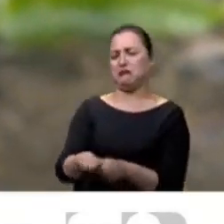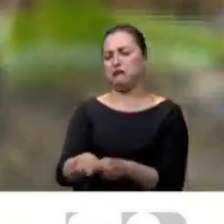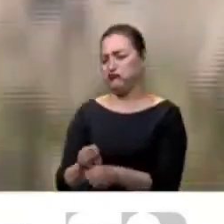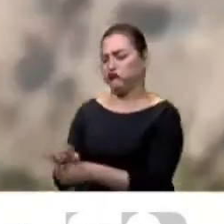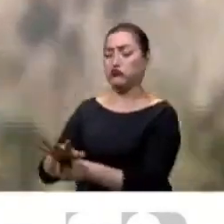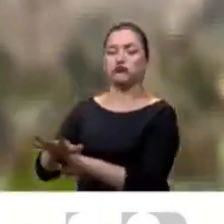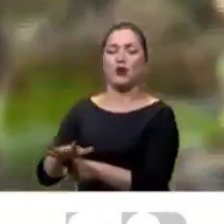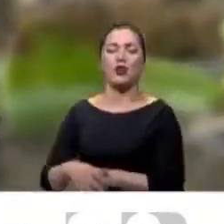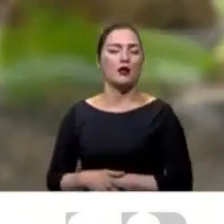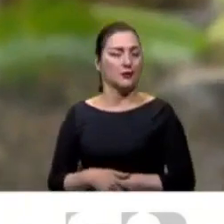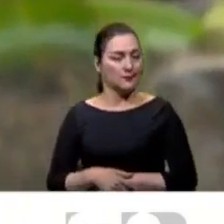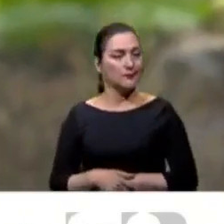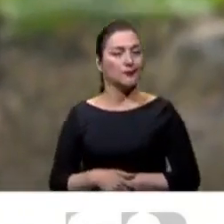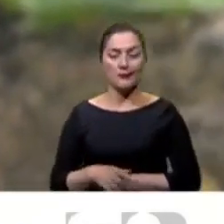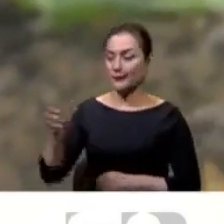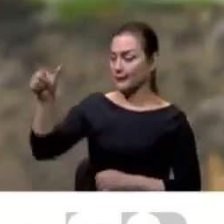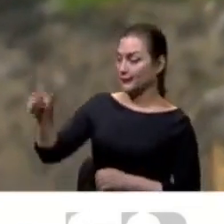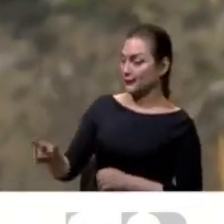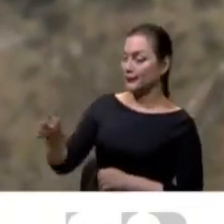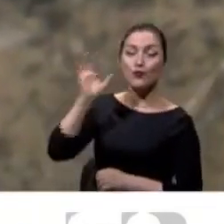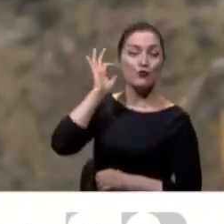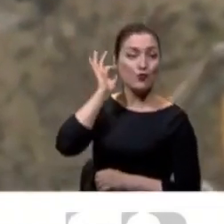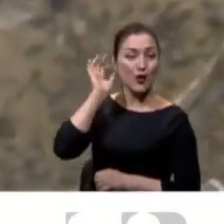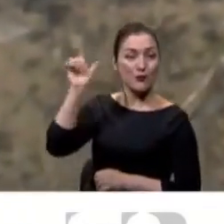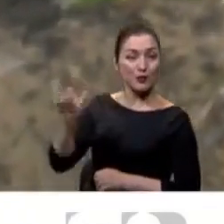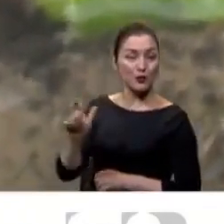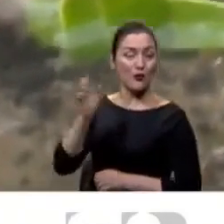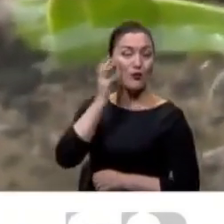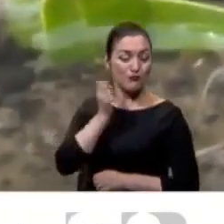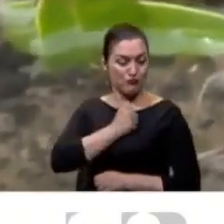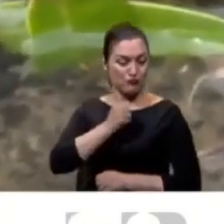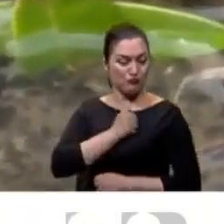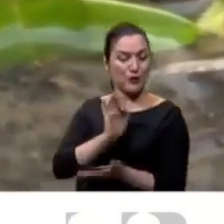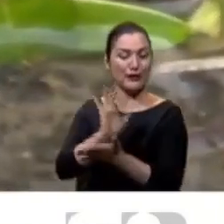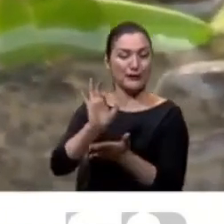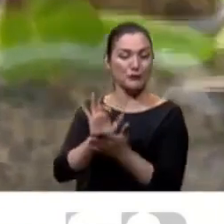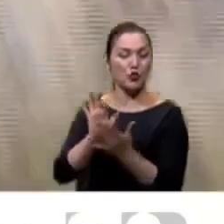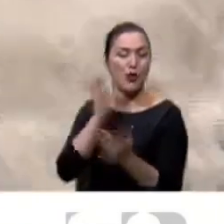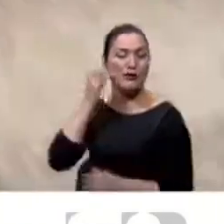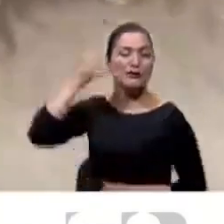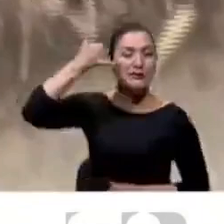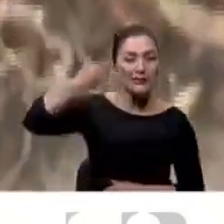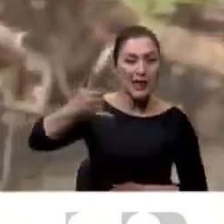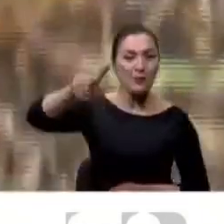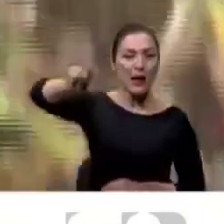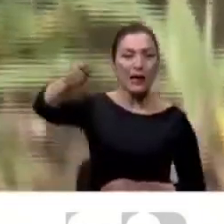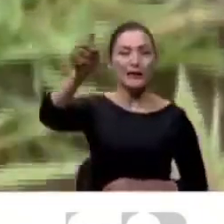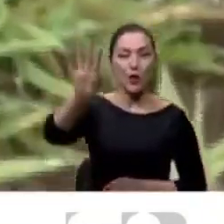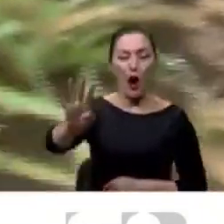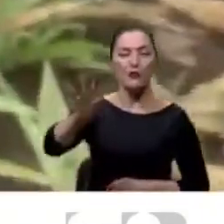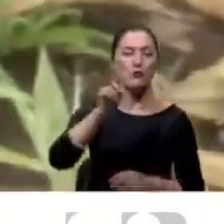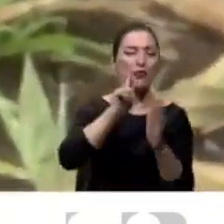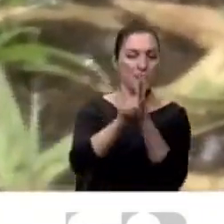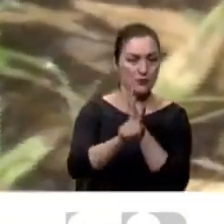situación vecina, estamos aquí con María Belén Cantos, una moradora del sector, justamente usted se comunicó con nosotros para reportarnos esta denuncia.